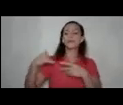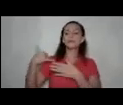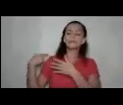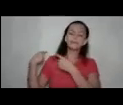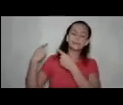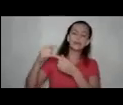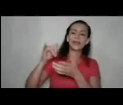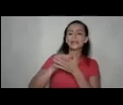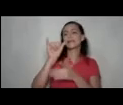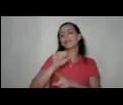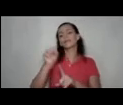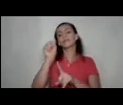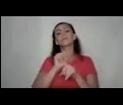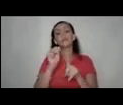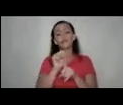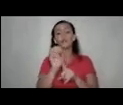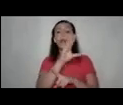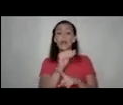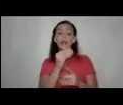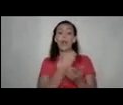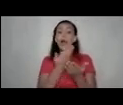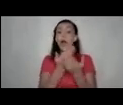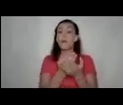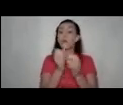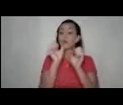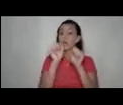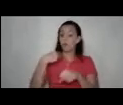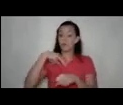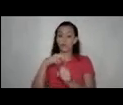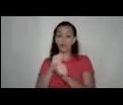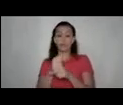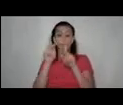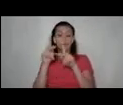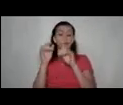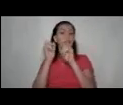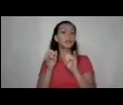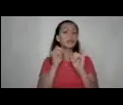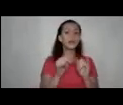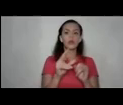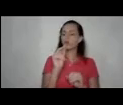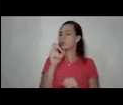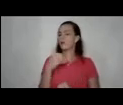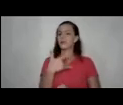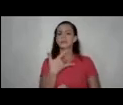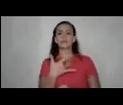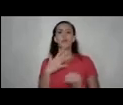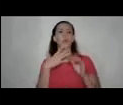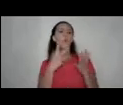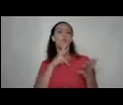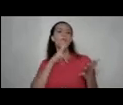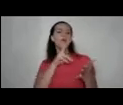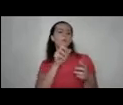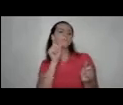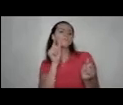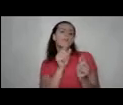y los aportes que podamos hacer como personas individuales no tenemos que sentirlos como si fueran realmente mínimos